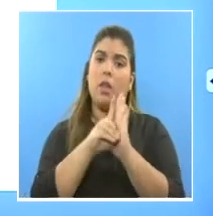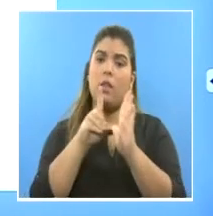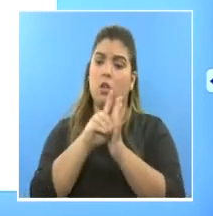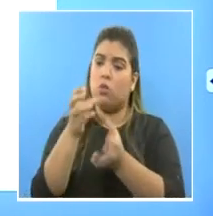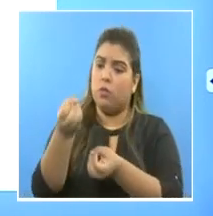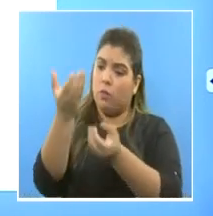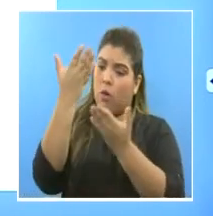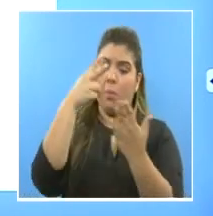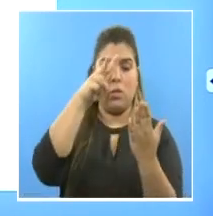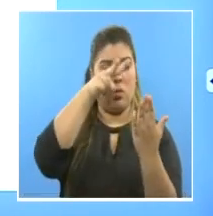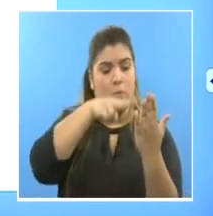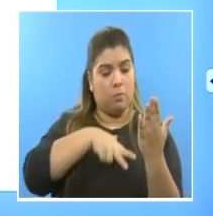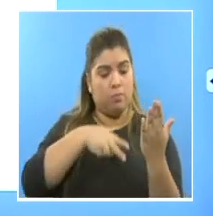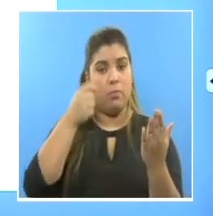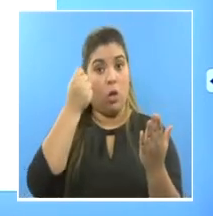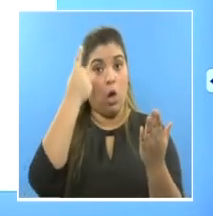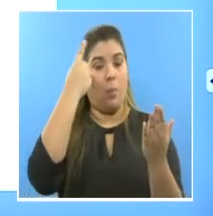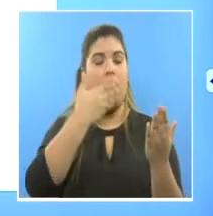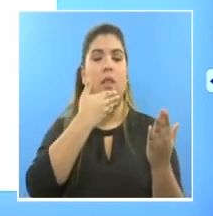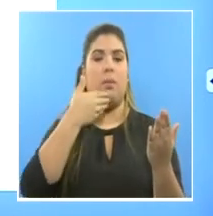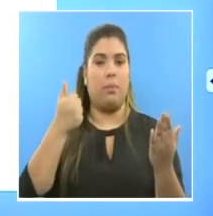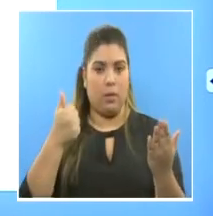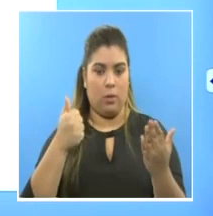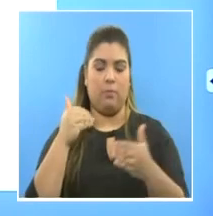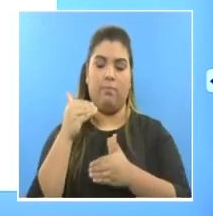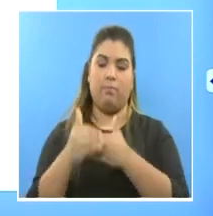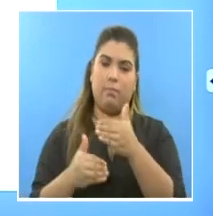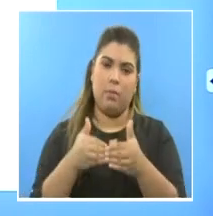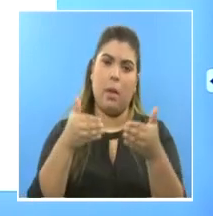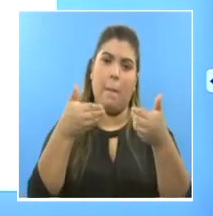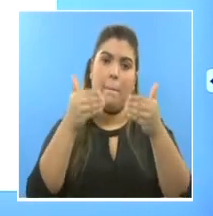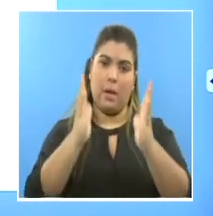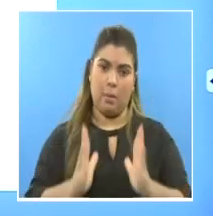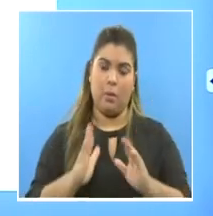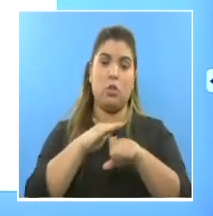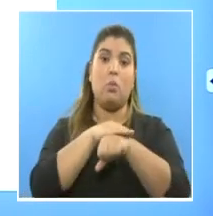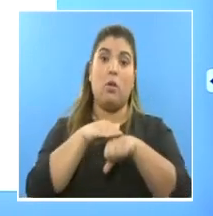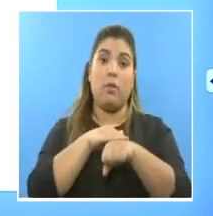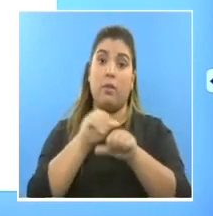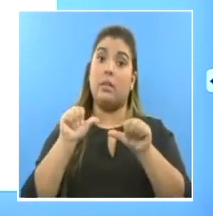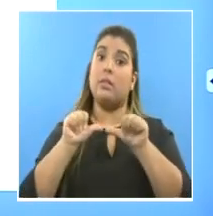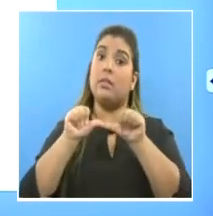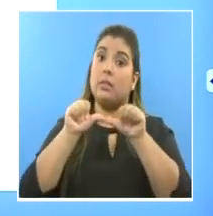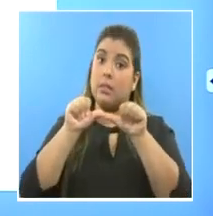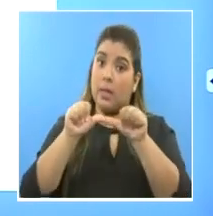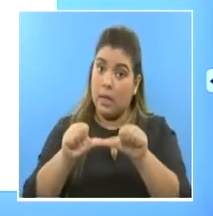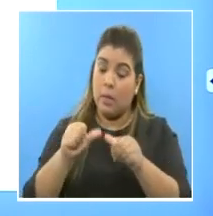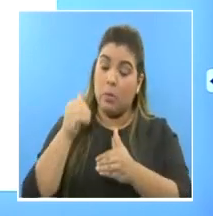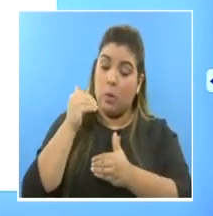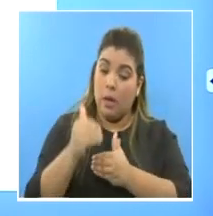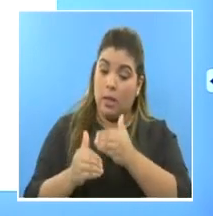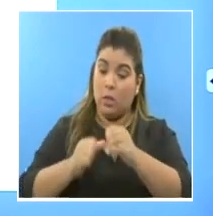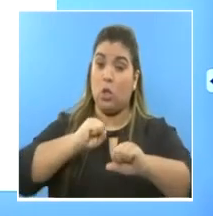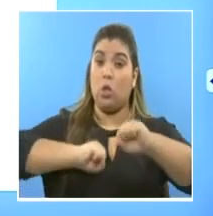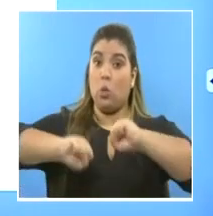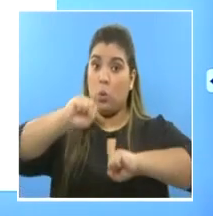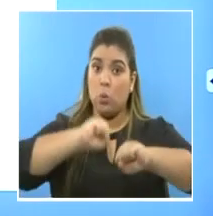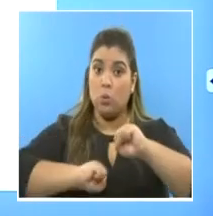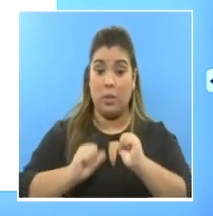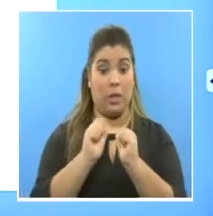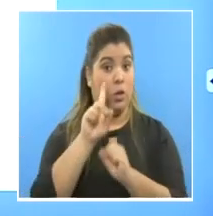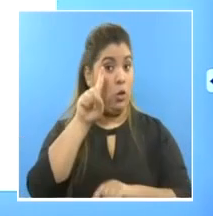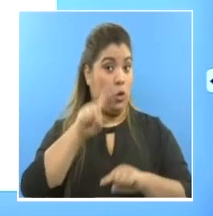oportunidad de poder salir adelante. Equipo Panamá, seguimos adelante, la lucha continúa.